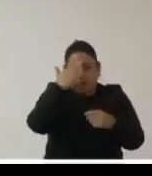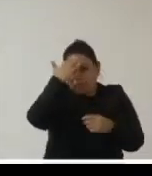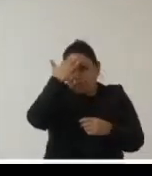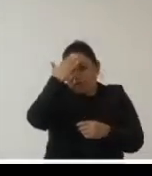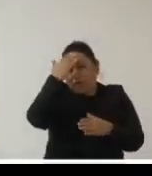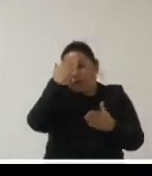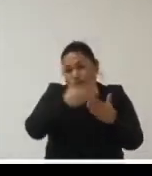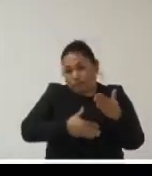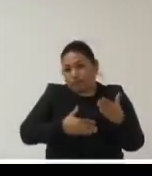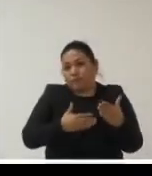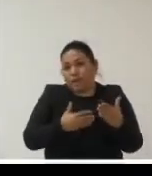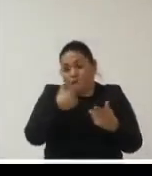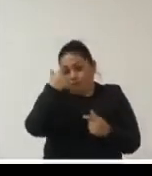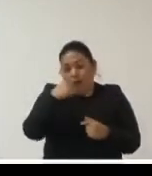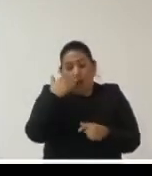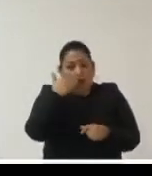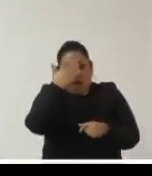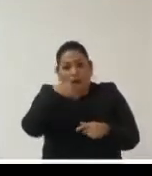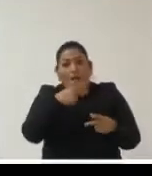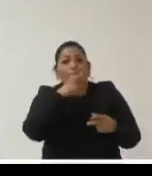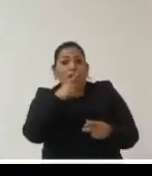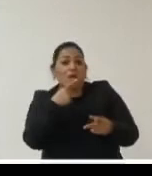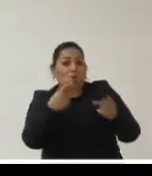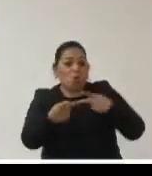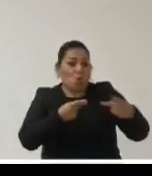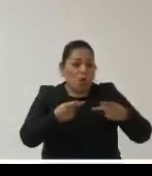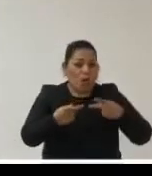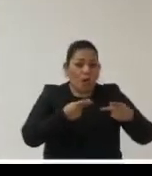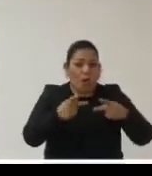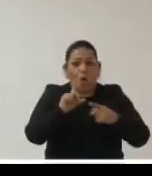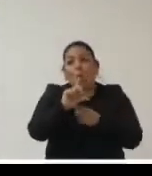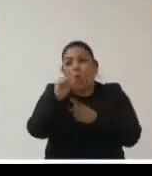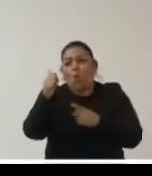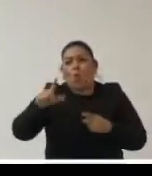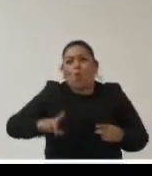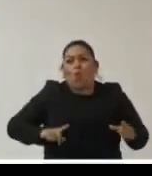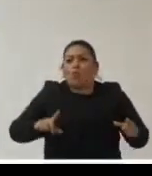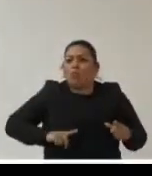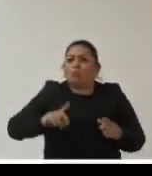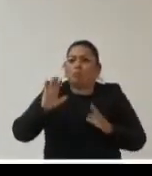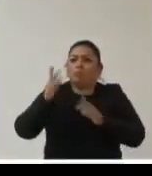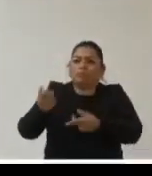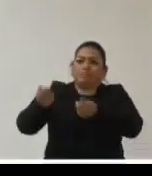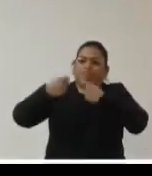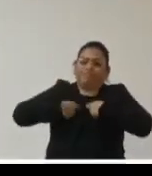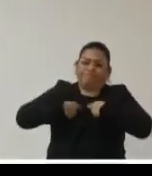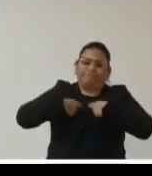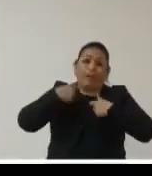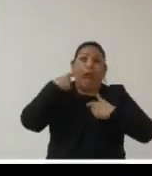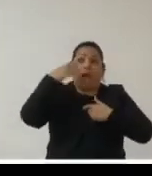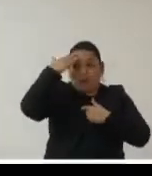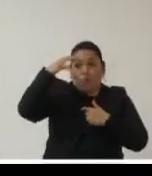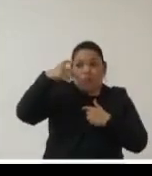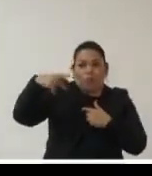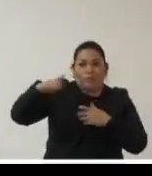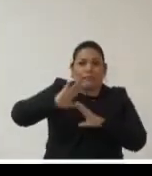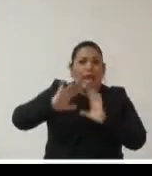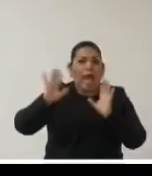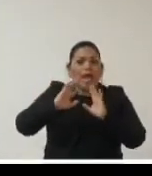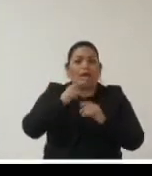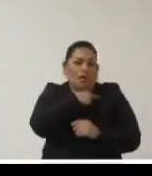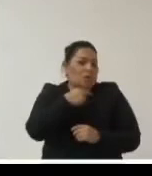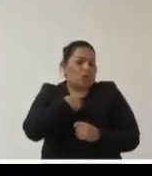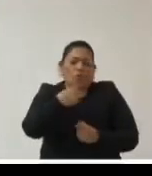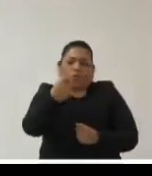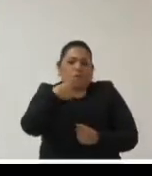que son mejores prácticas que también otros gobiernos han ya experimentado y nosotros